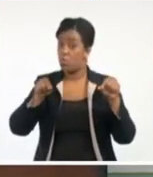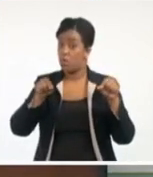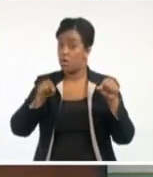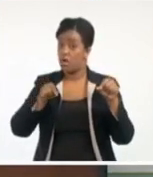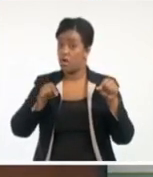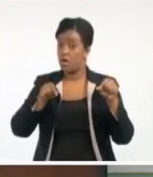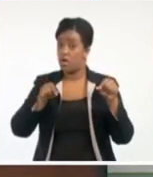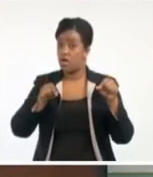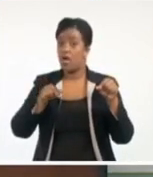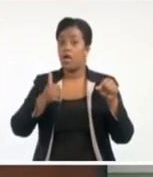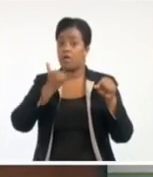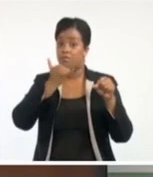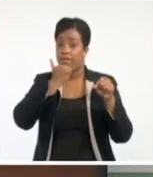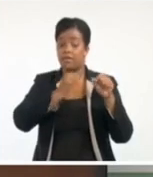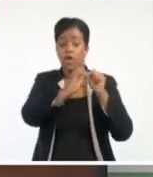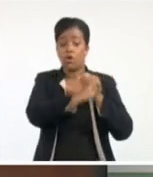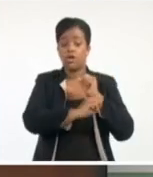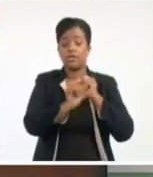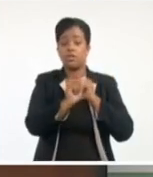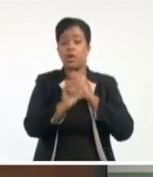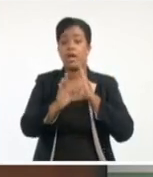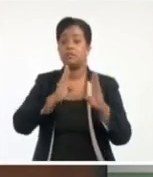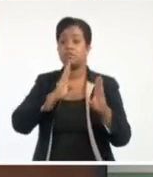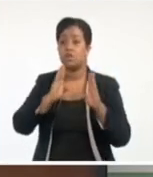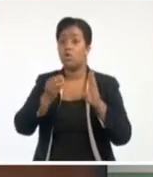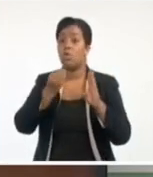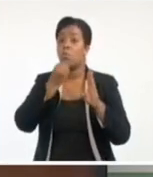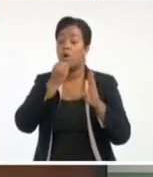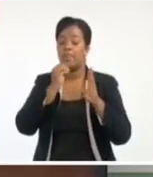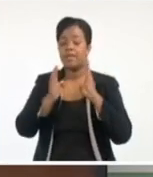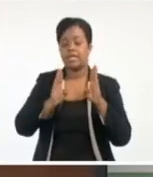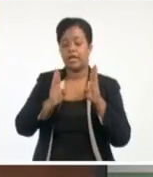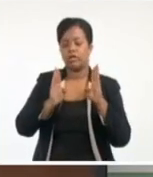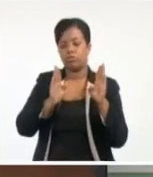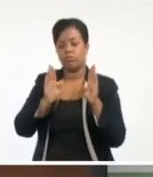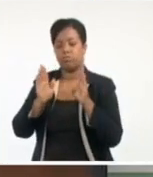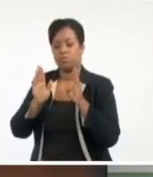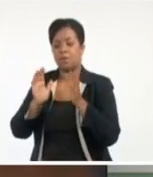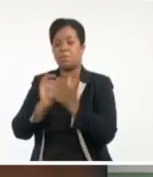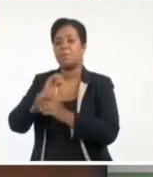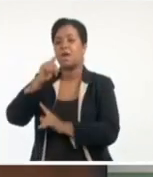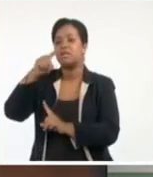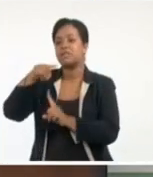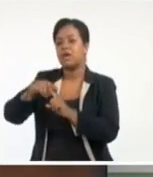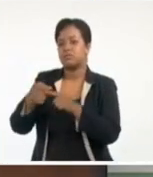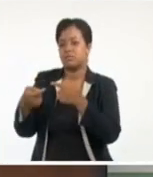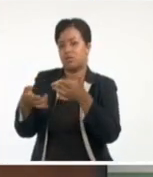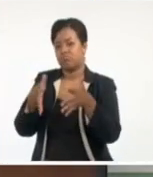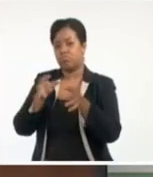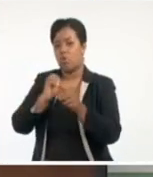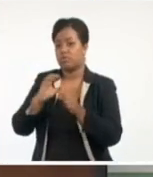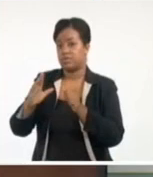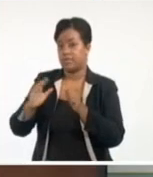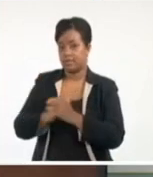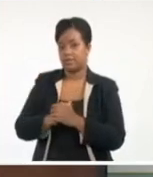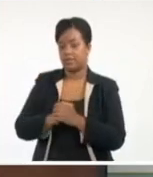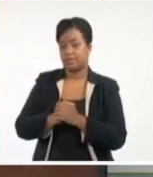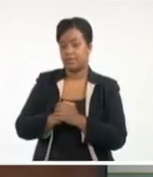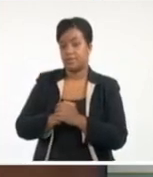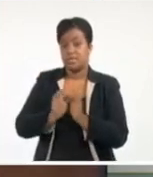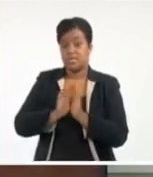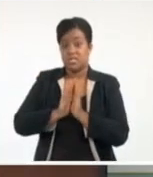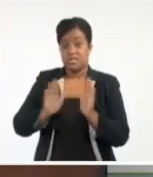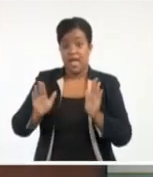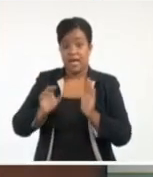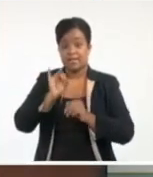central. Y quizás región central hasta Matanzas es posible. Ya cuando vayan a las 72 horas,